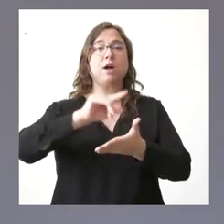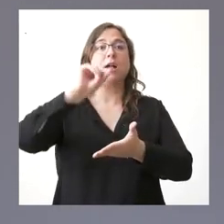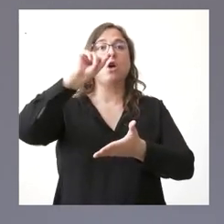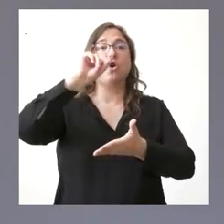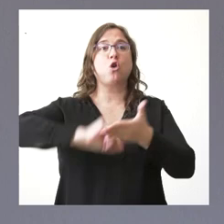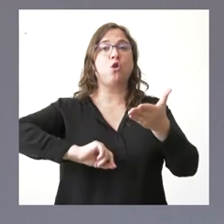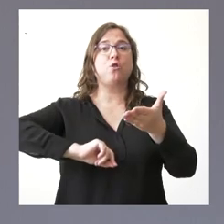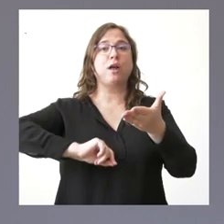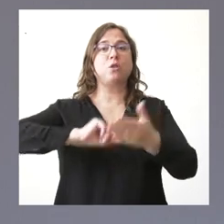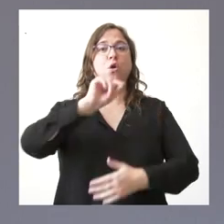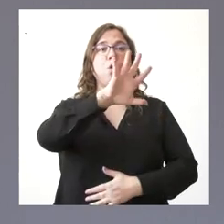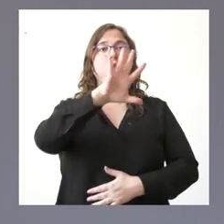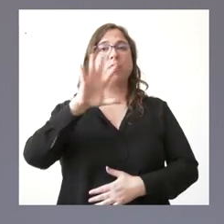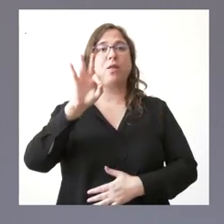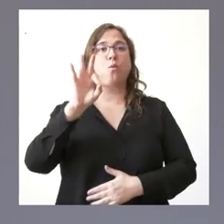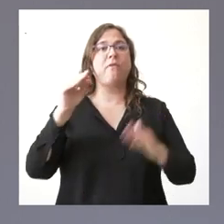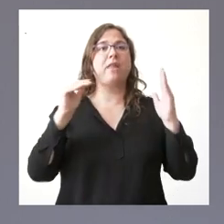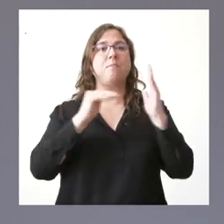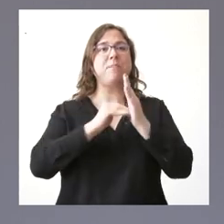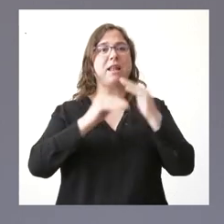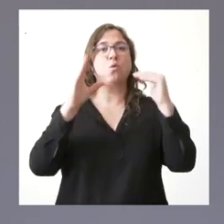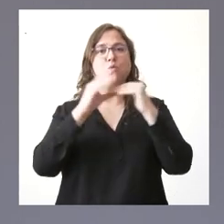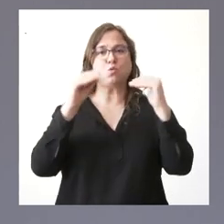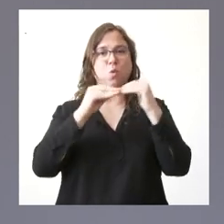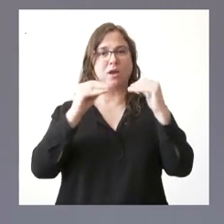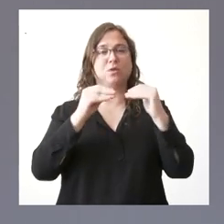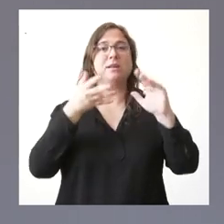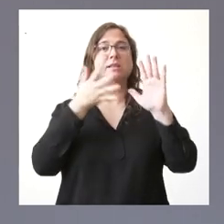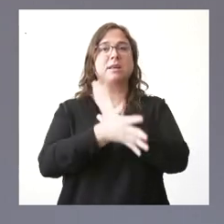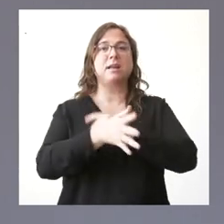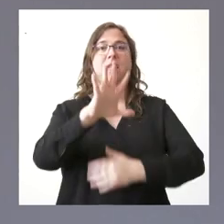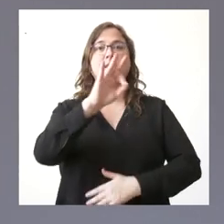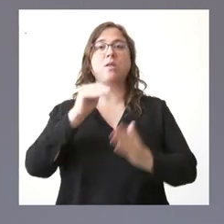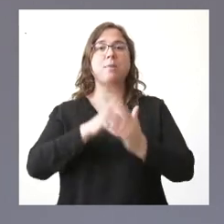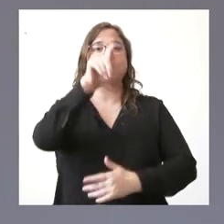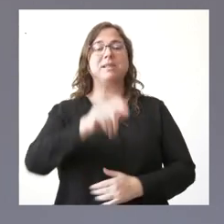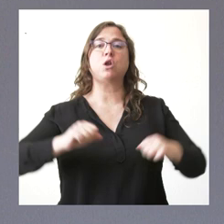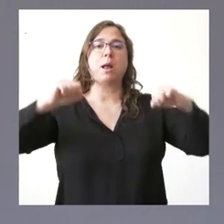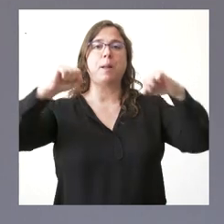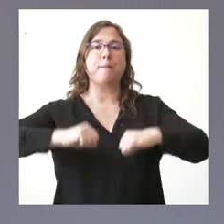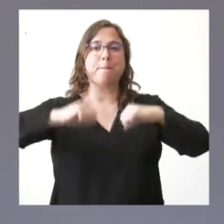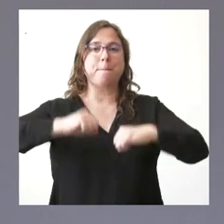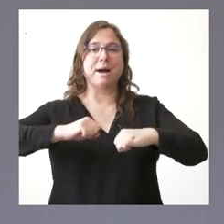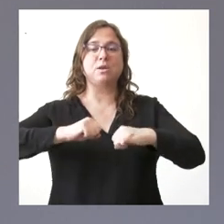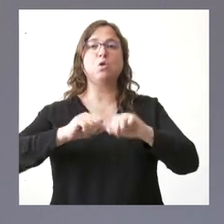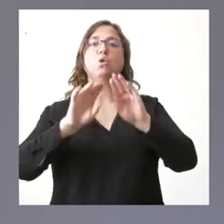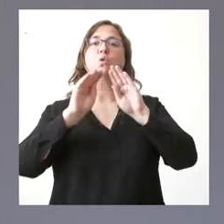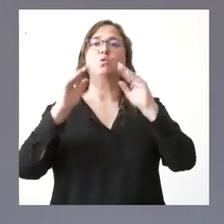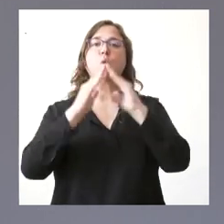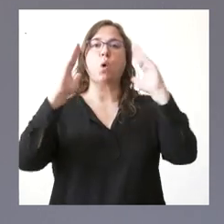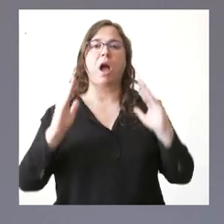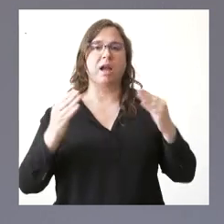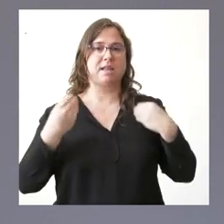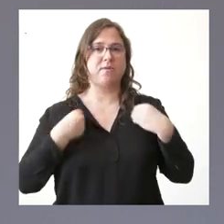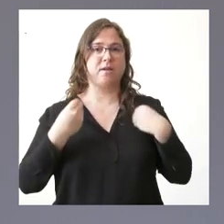a 50.000 usuarios atendidos, a más de 50.000 personas mayores, vulnerables, que viven en sus domicilios,